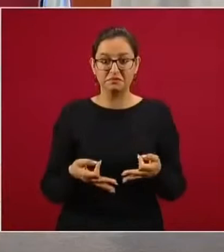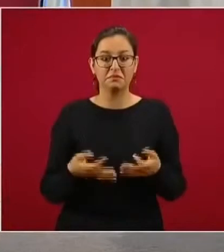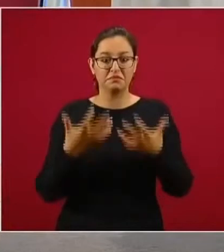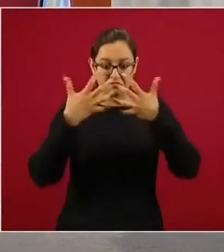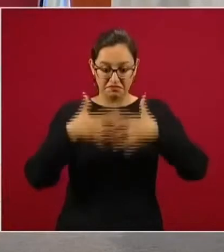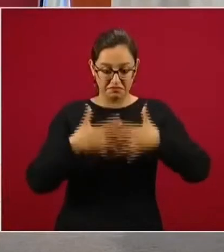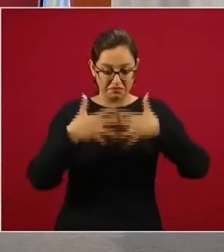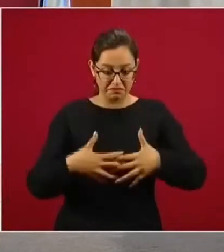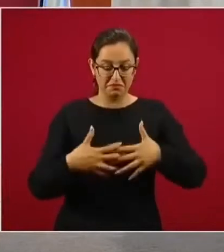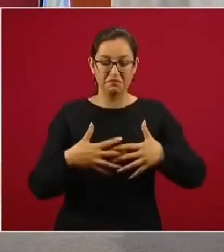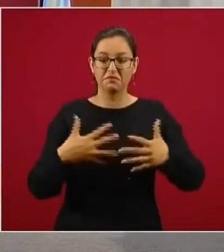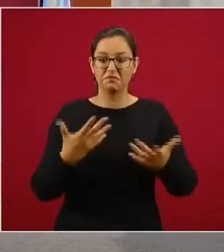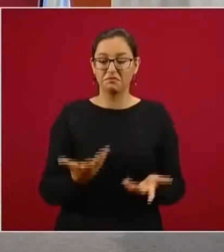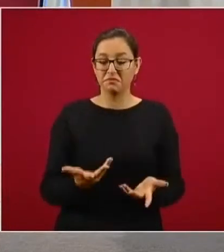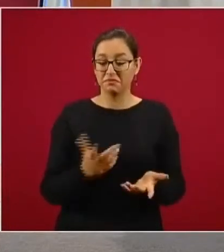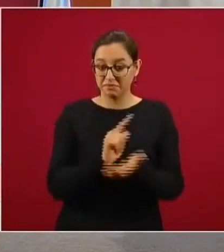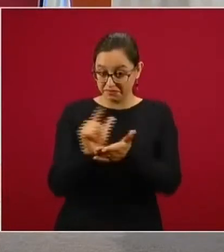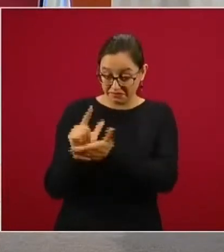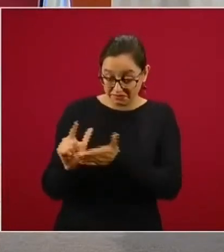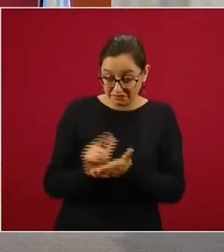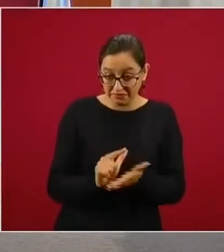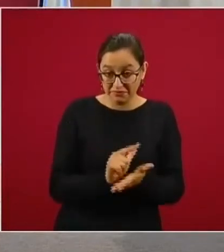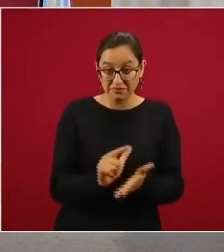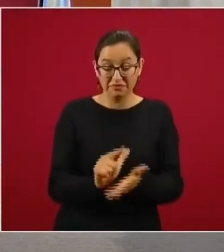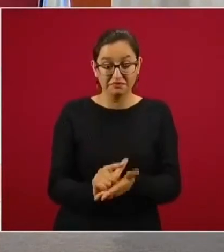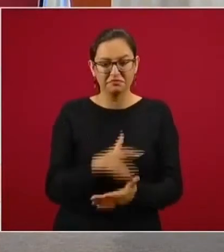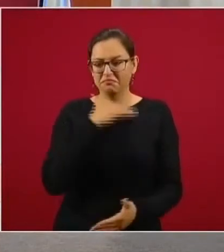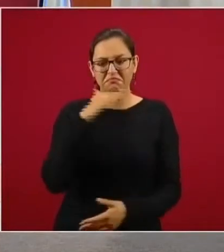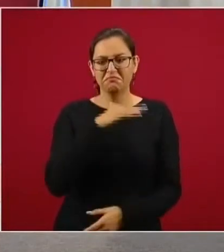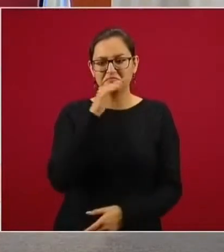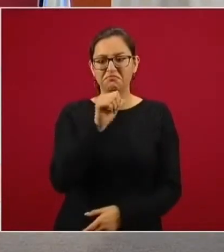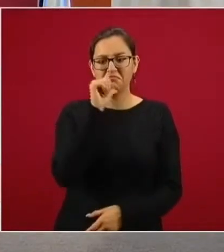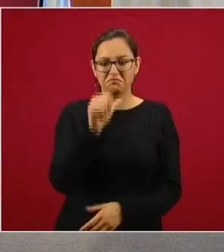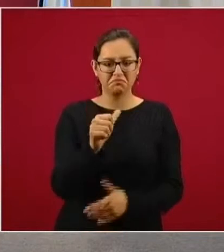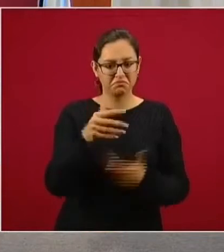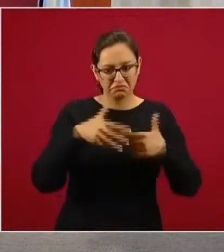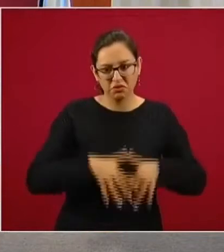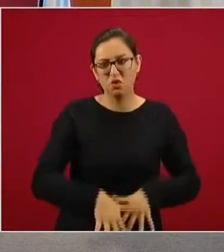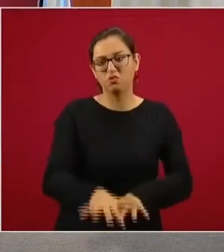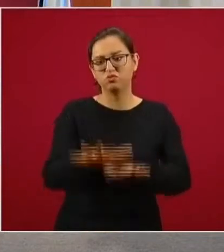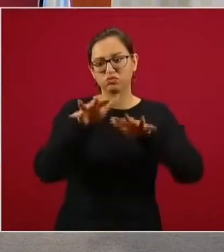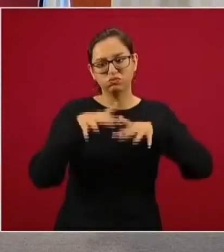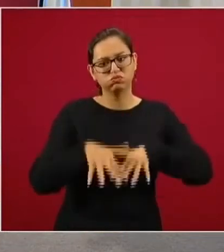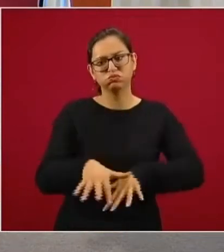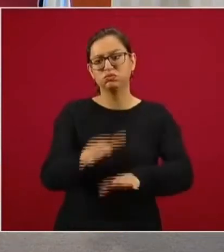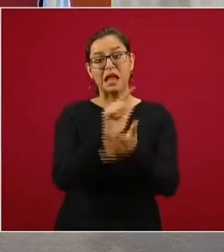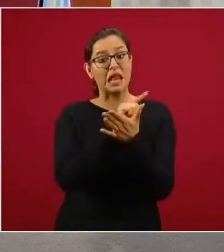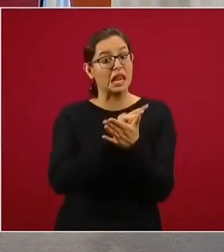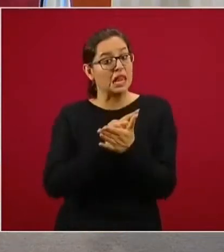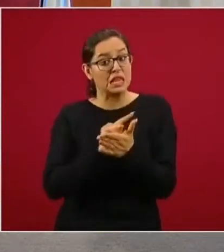no la contaminan y la regresan. Por lo tanto, al final,